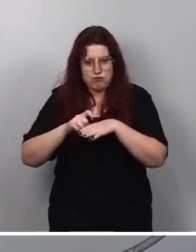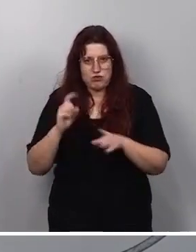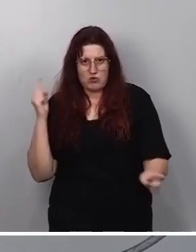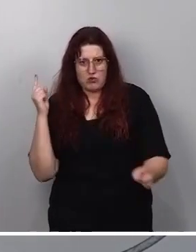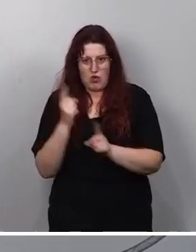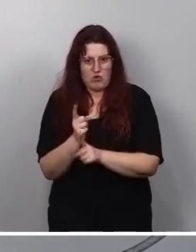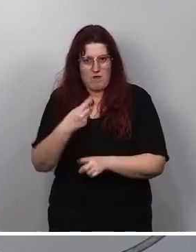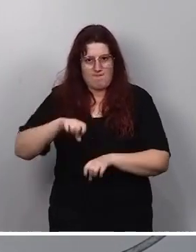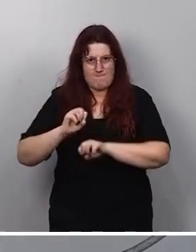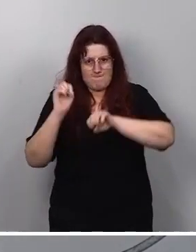como desgraciadamente seguimos viviendo.